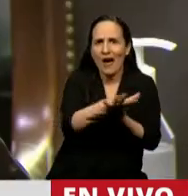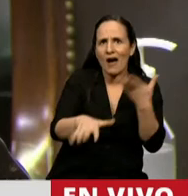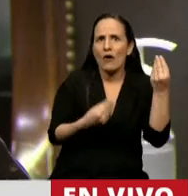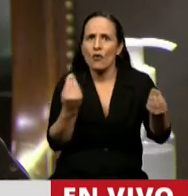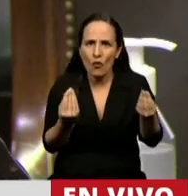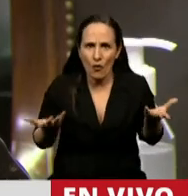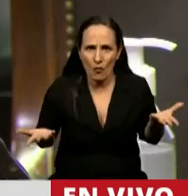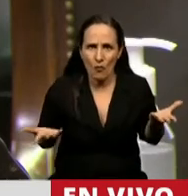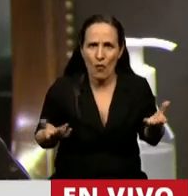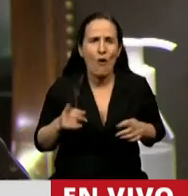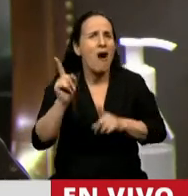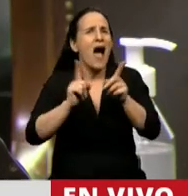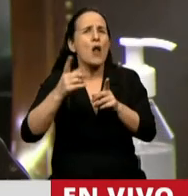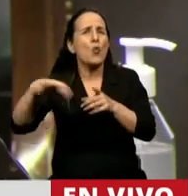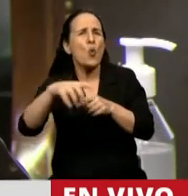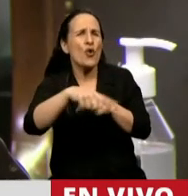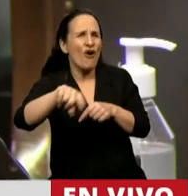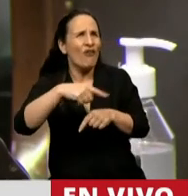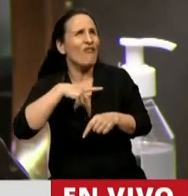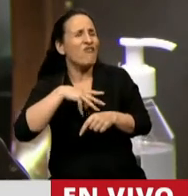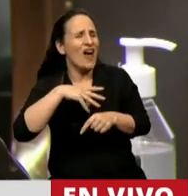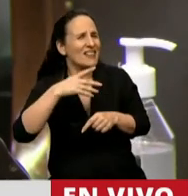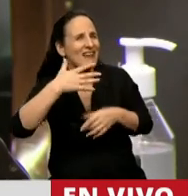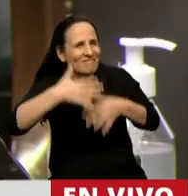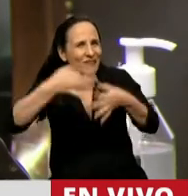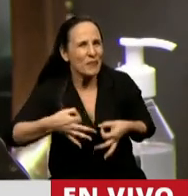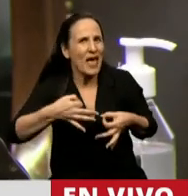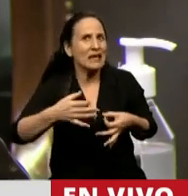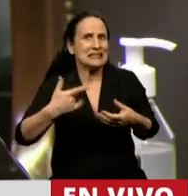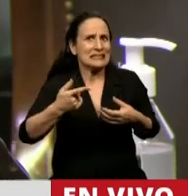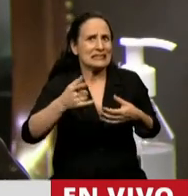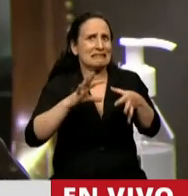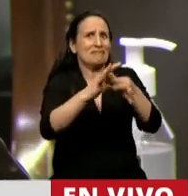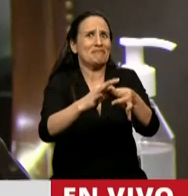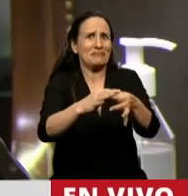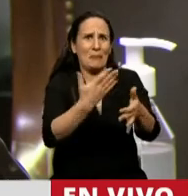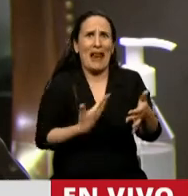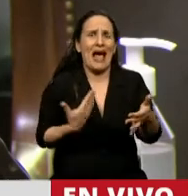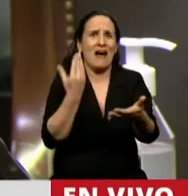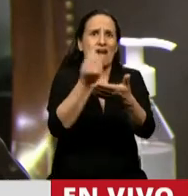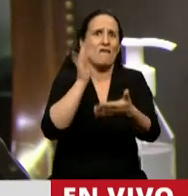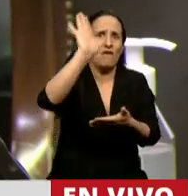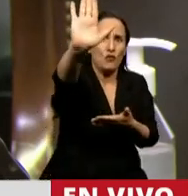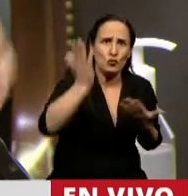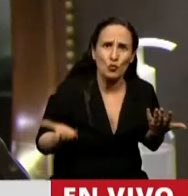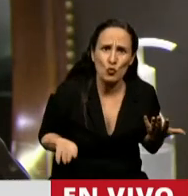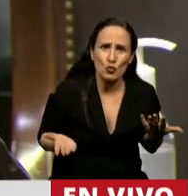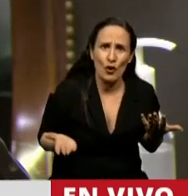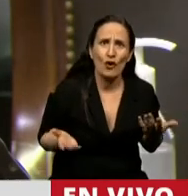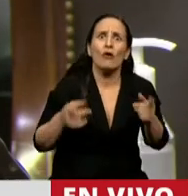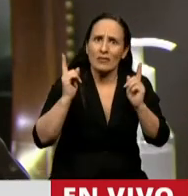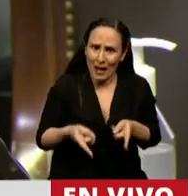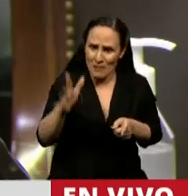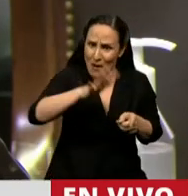es parte de un problema de gobernanza del futuro y por el otro lado de nuestro pueblo, de nuestro pueblo que logró